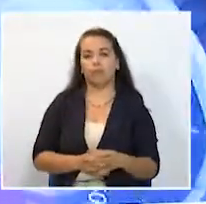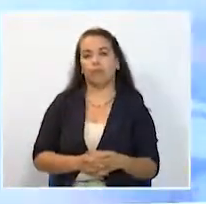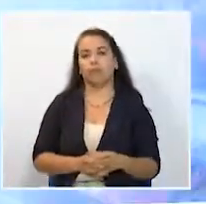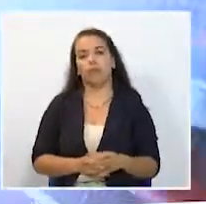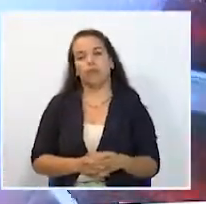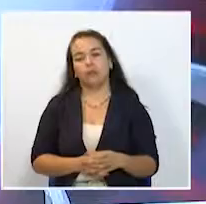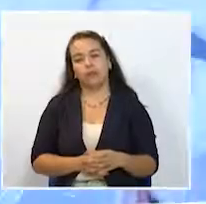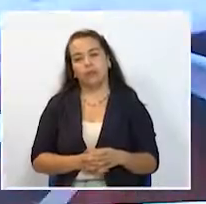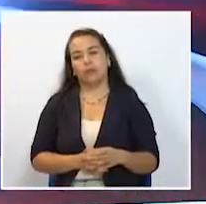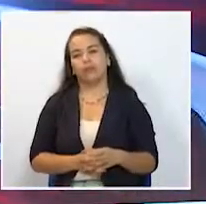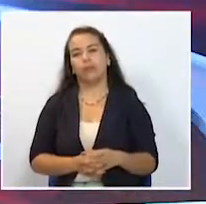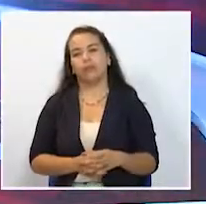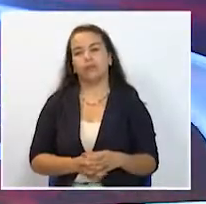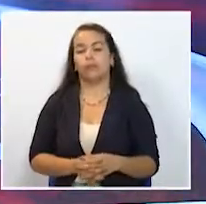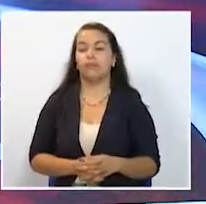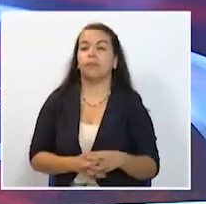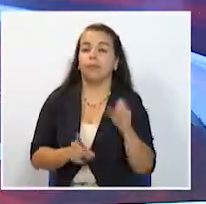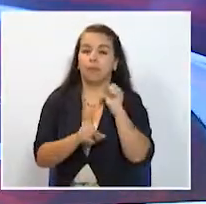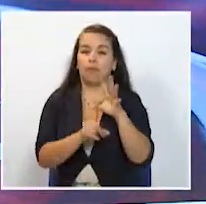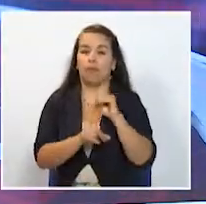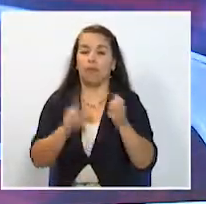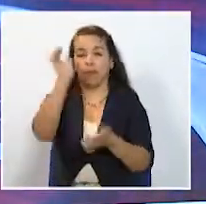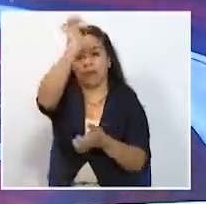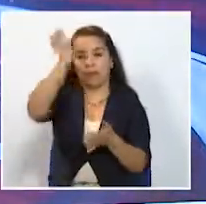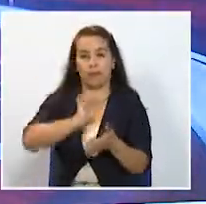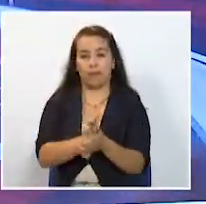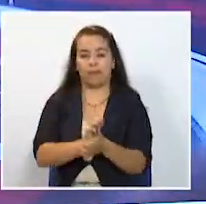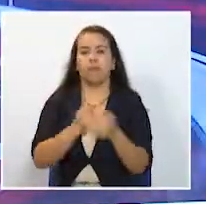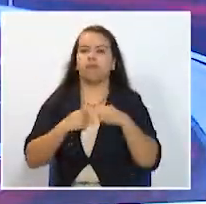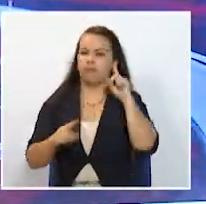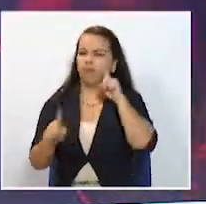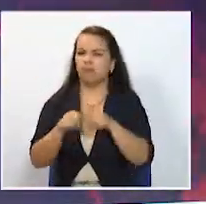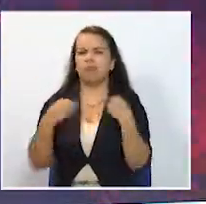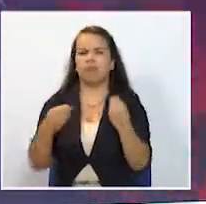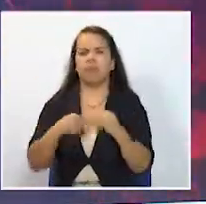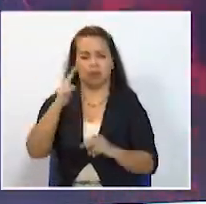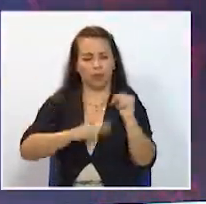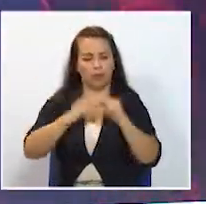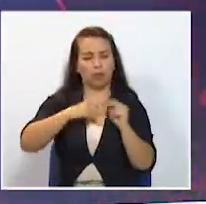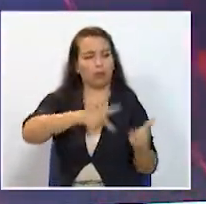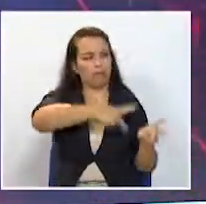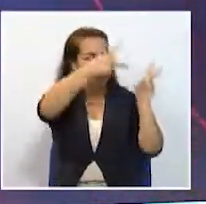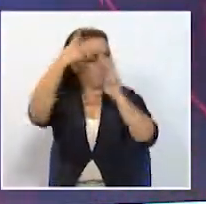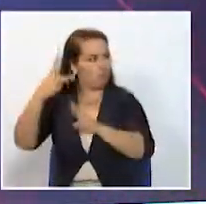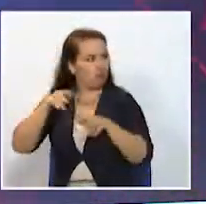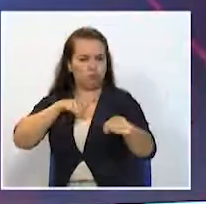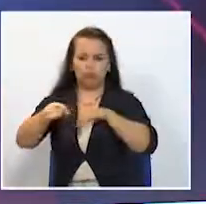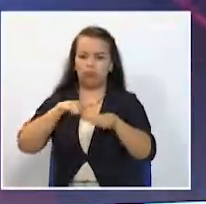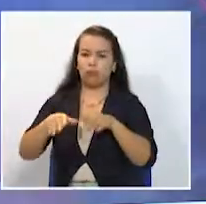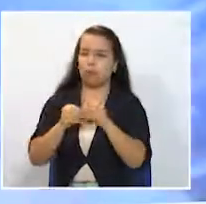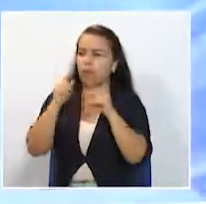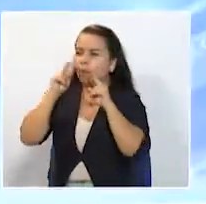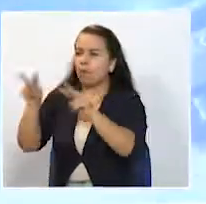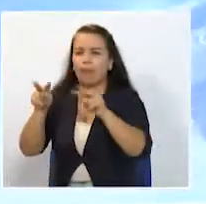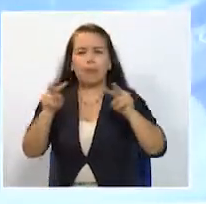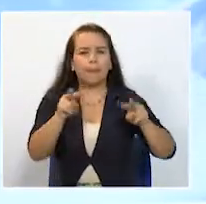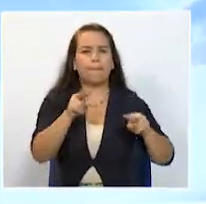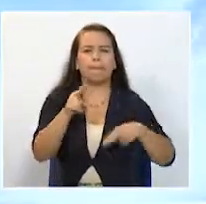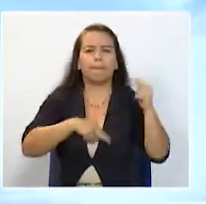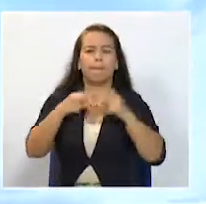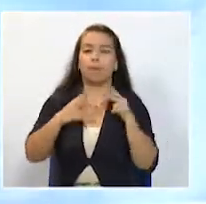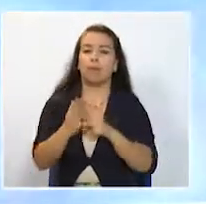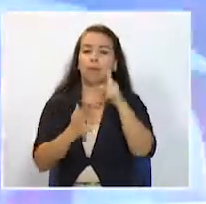fundamentales del foro Eje Cafetero Un Sol Horizonte es la infraestructura. Desde ya se empiezan a estudiar y a visibilizar proyectos de